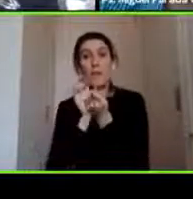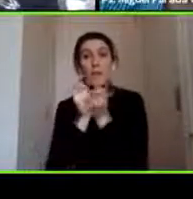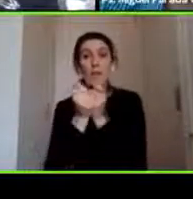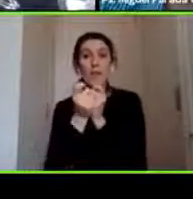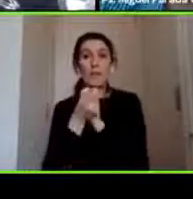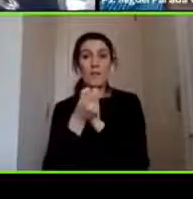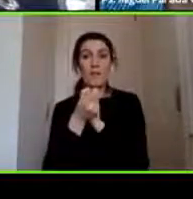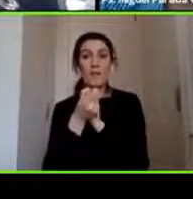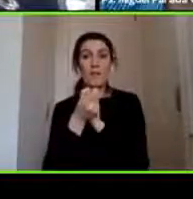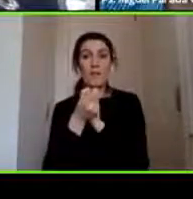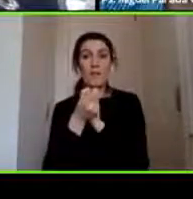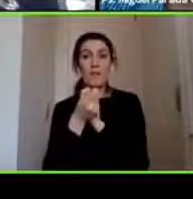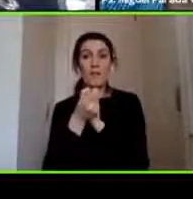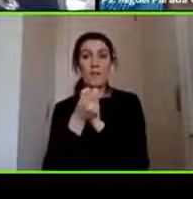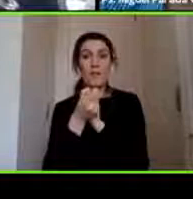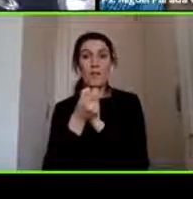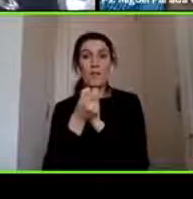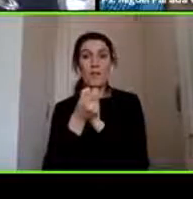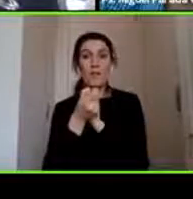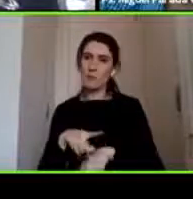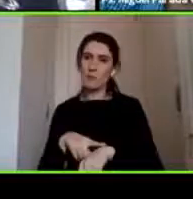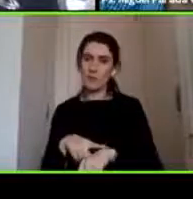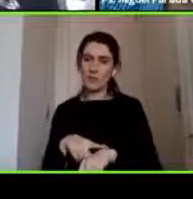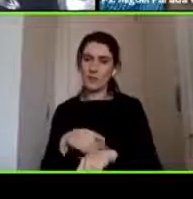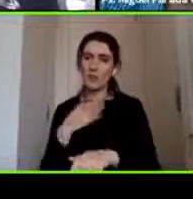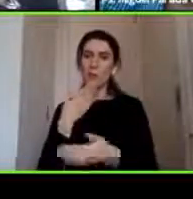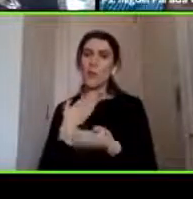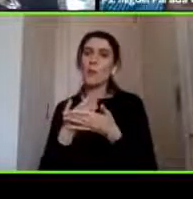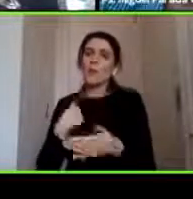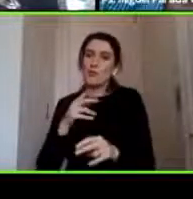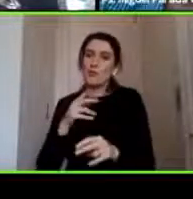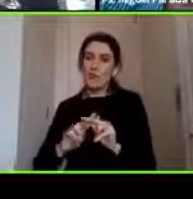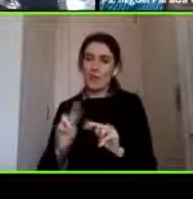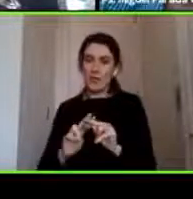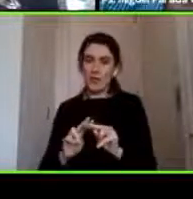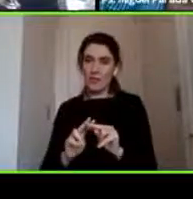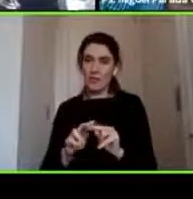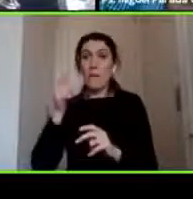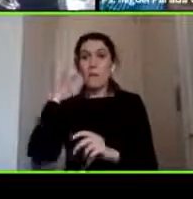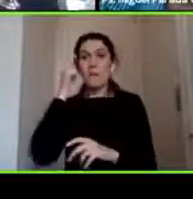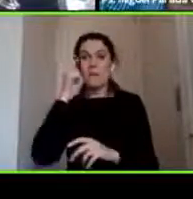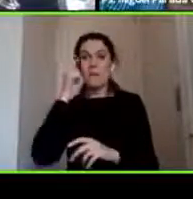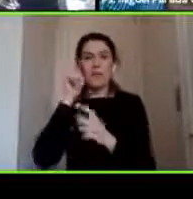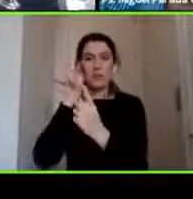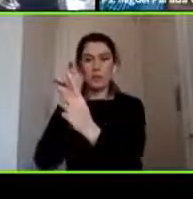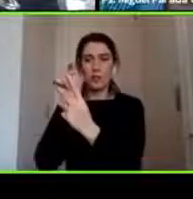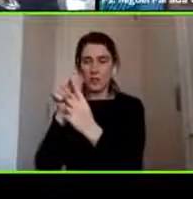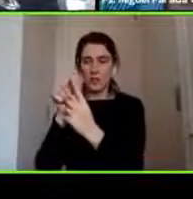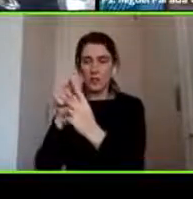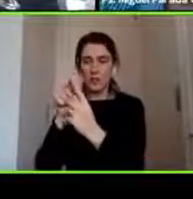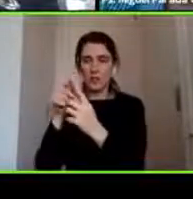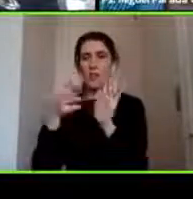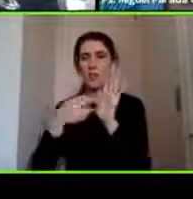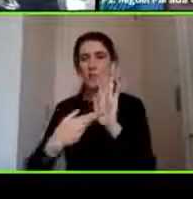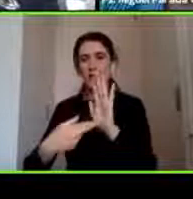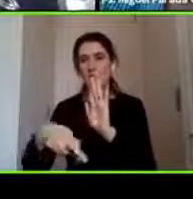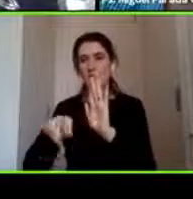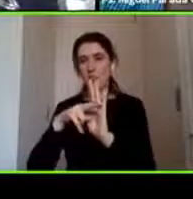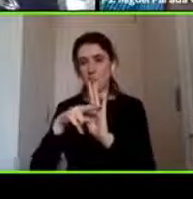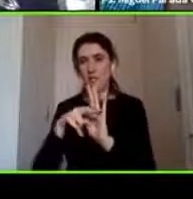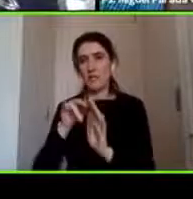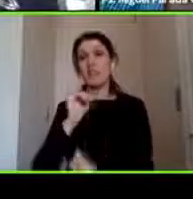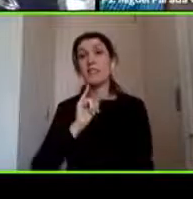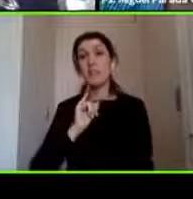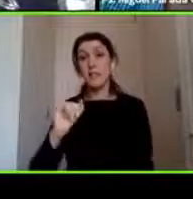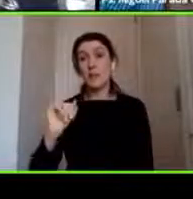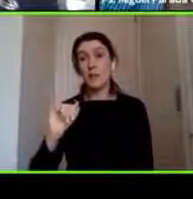dependiendo el momento en que yo la vaya haciendo pensando en el fondo en estos objetivos pero lo ideal es que se haga siempre desde un momento